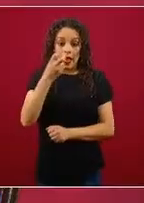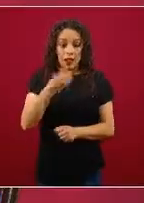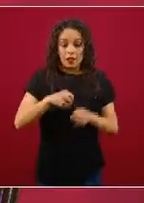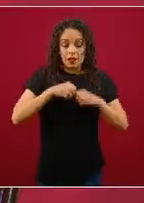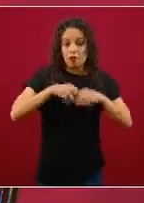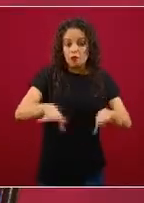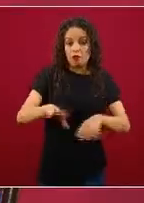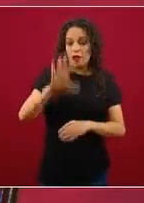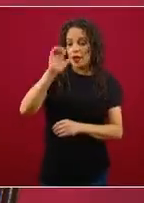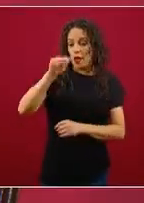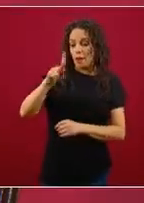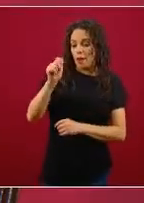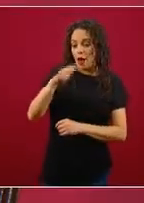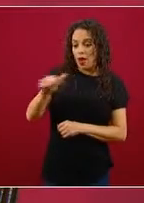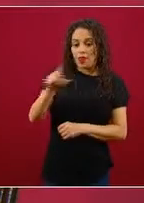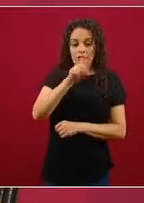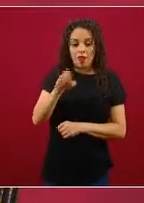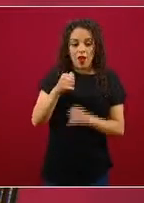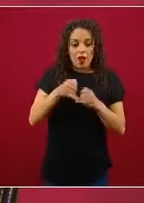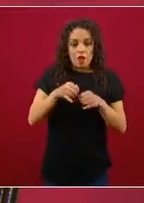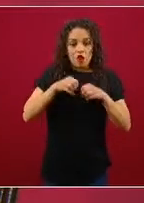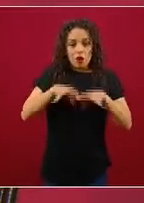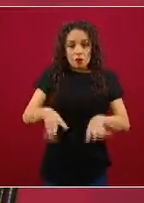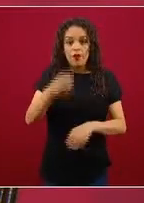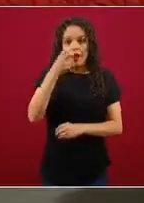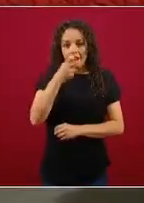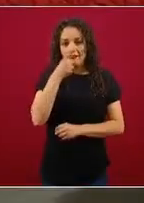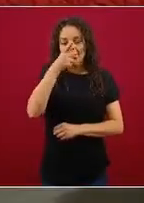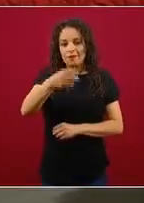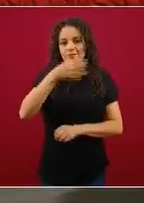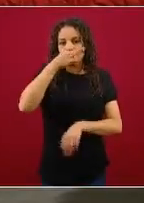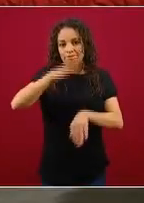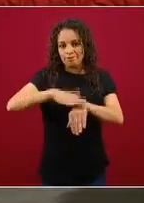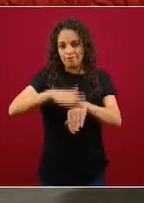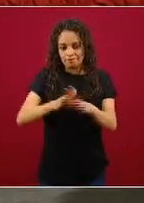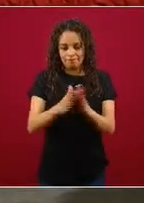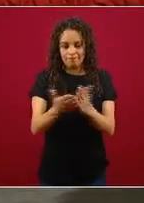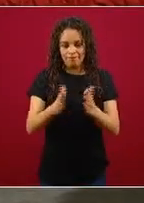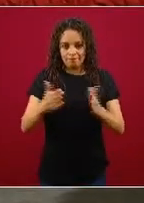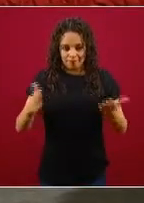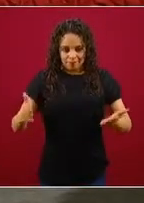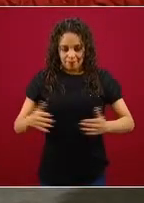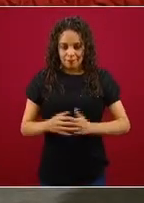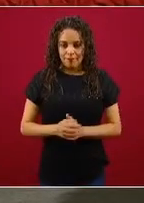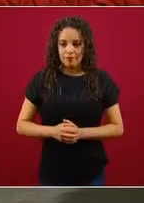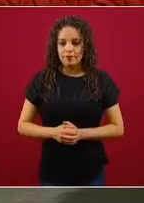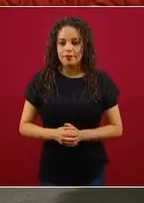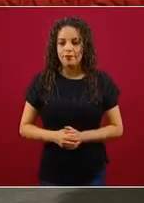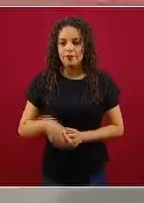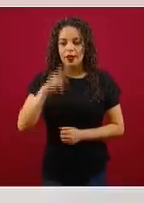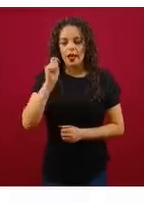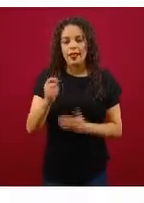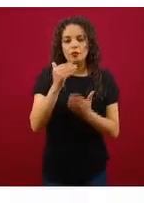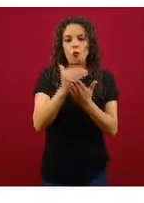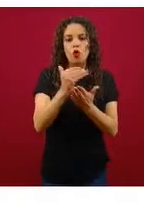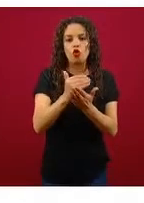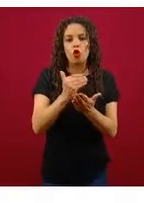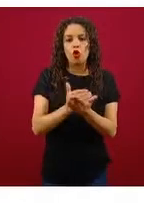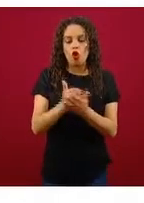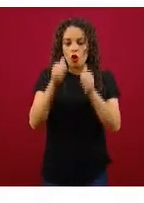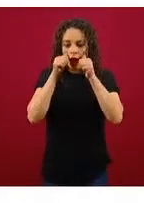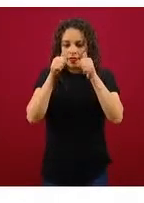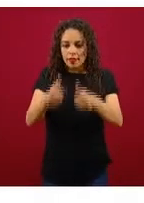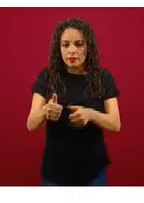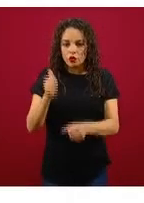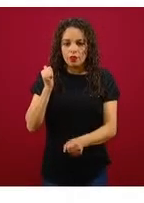También, la siguiente, el protocolo de atención temprana va a tener un componente muy importante